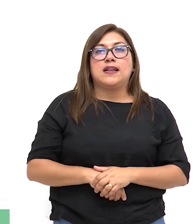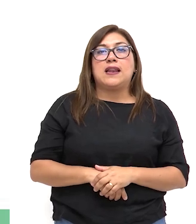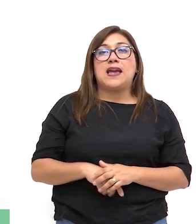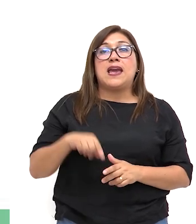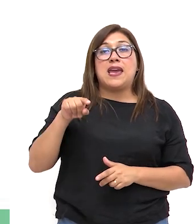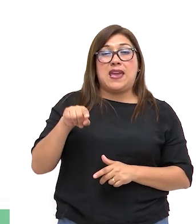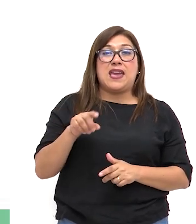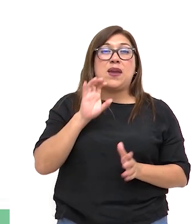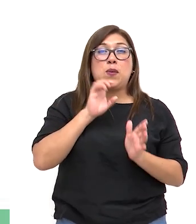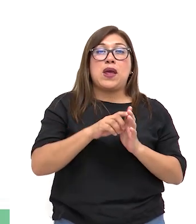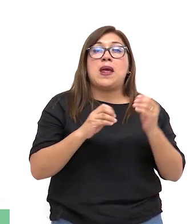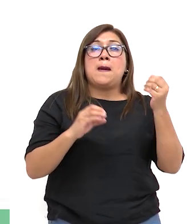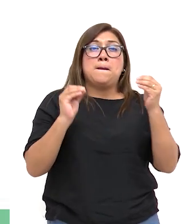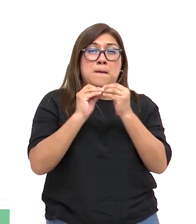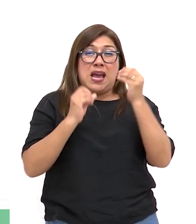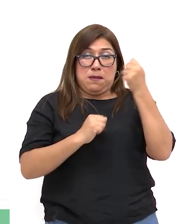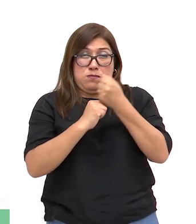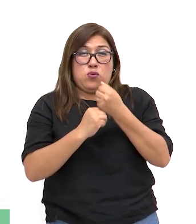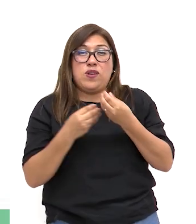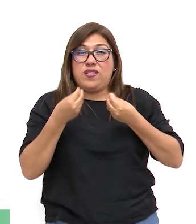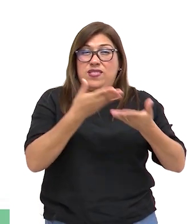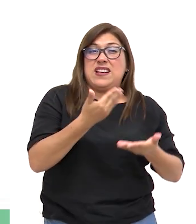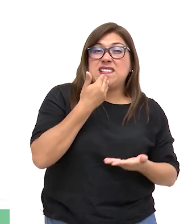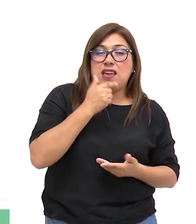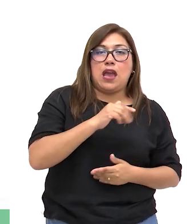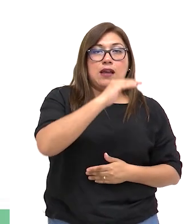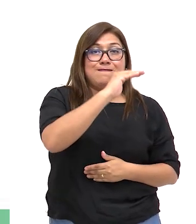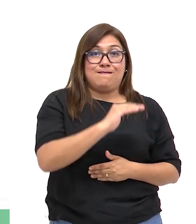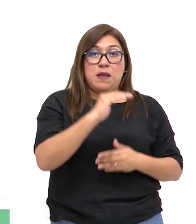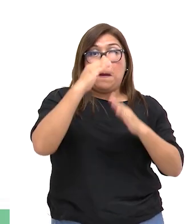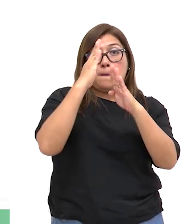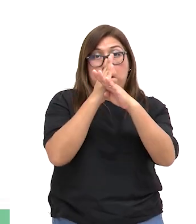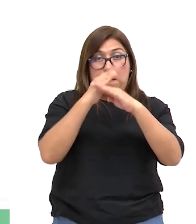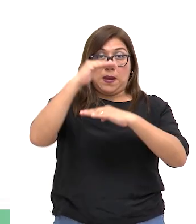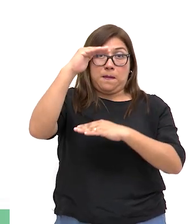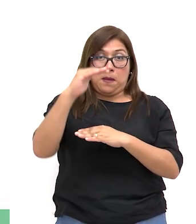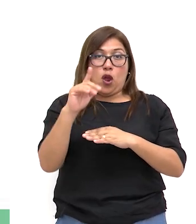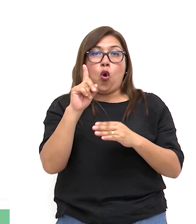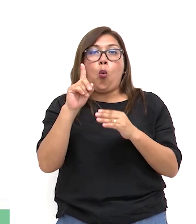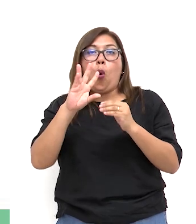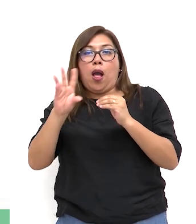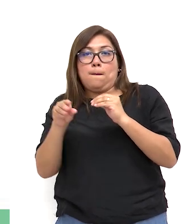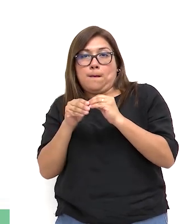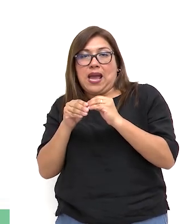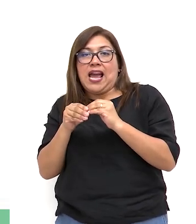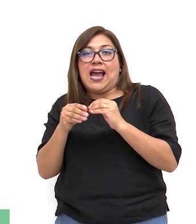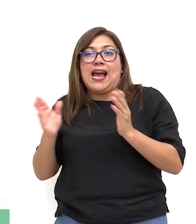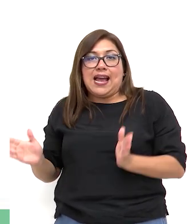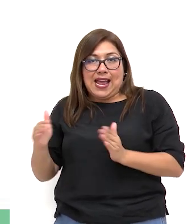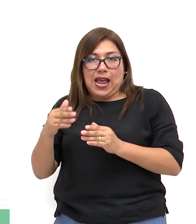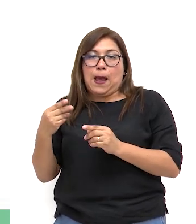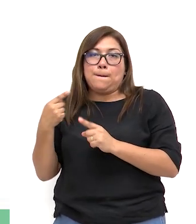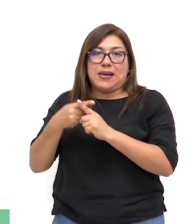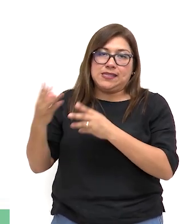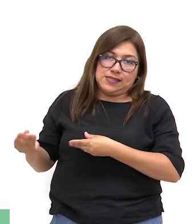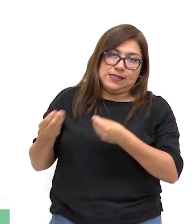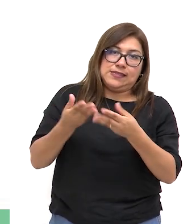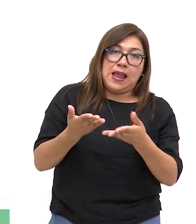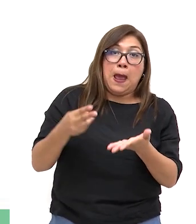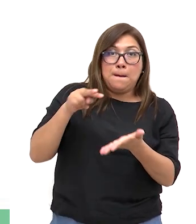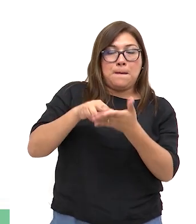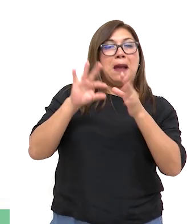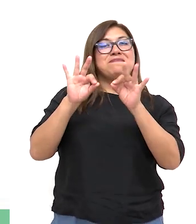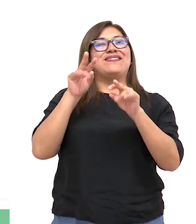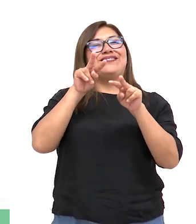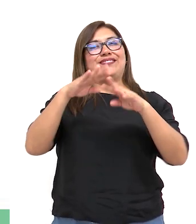desventaja. Es decir, la persona de estatura mediana recibe una caja para pararse en ella y así ver mejor el